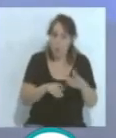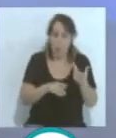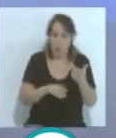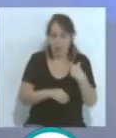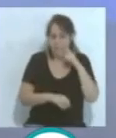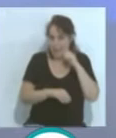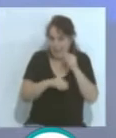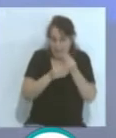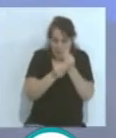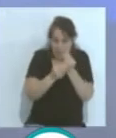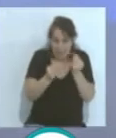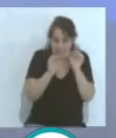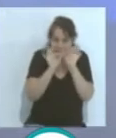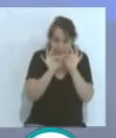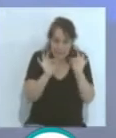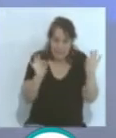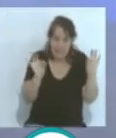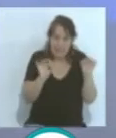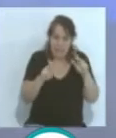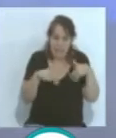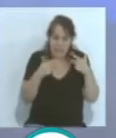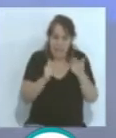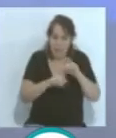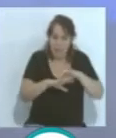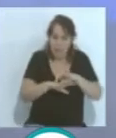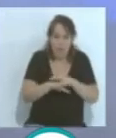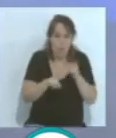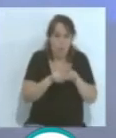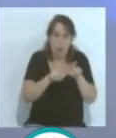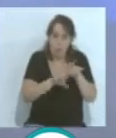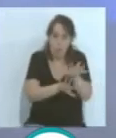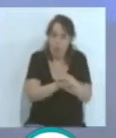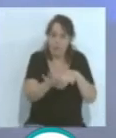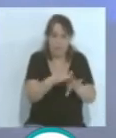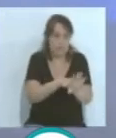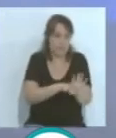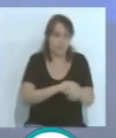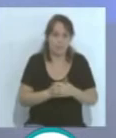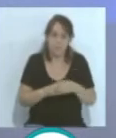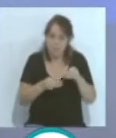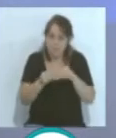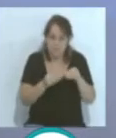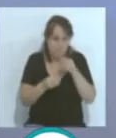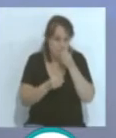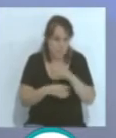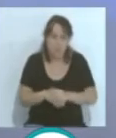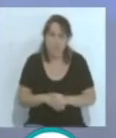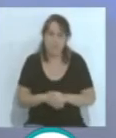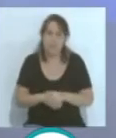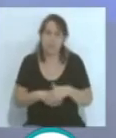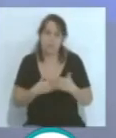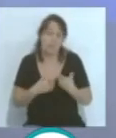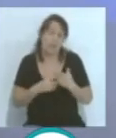piel fina, que te permitía que la bota fuese como un guante, ¿no? Realmente. Había otro tipo de